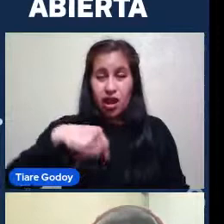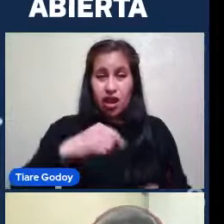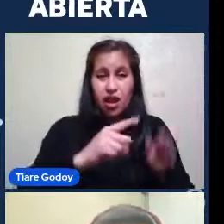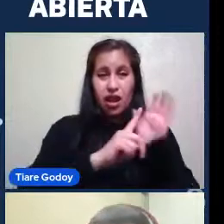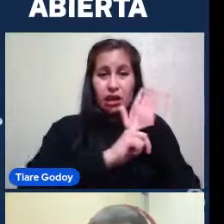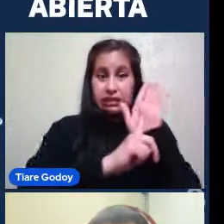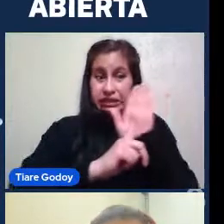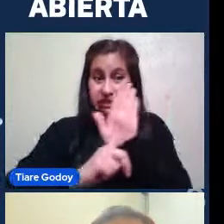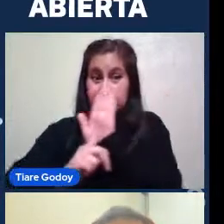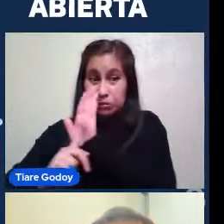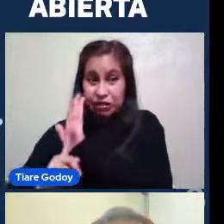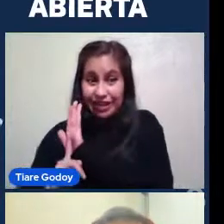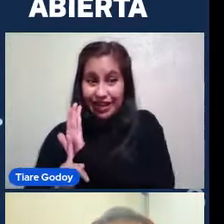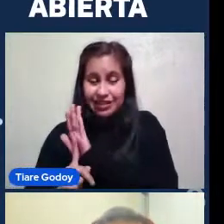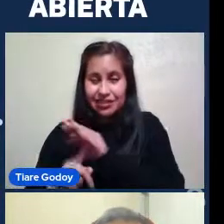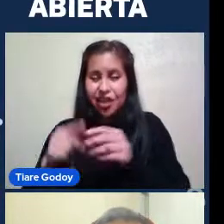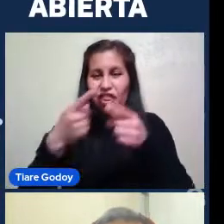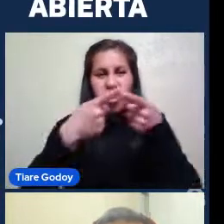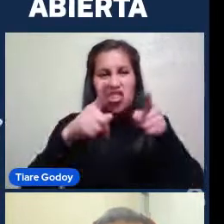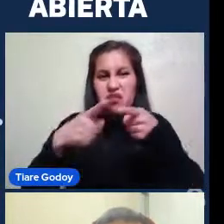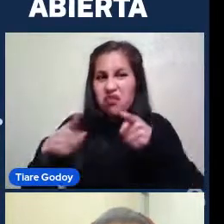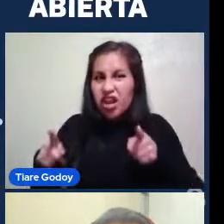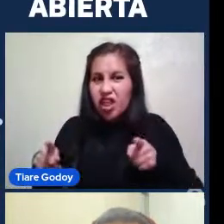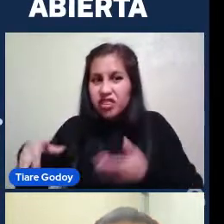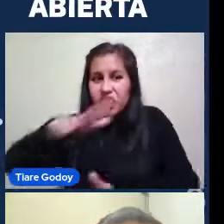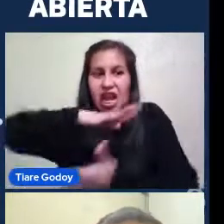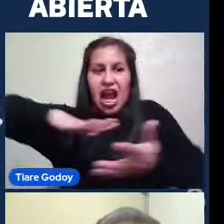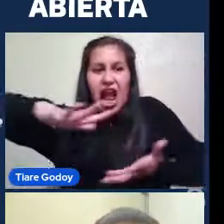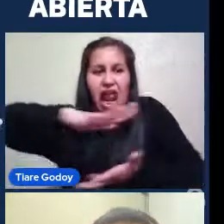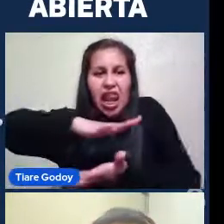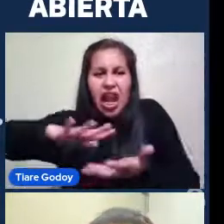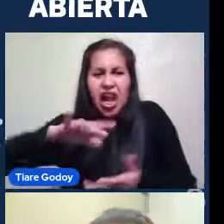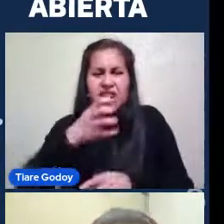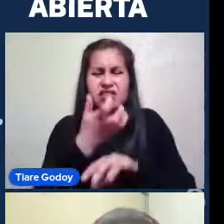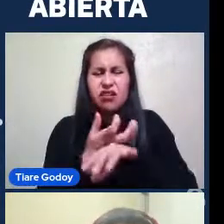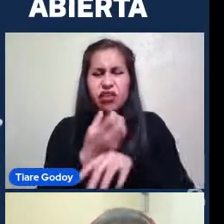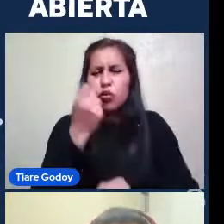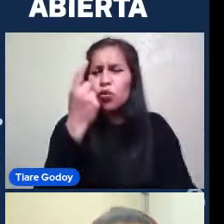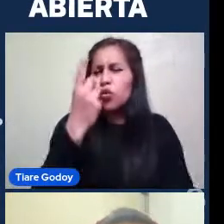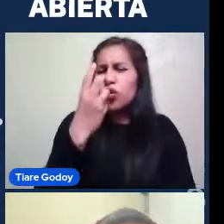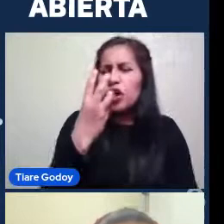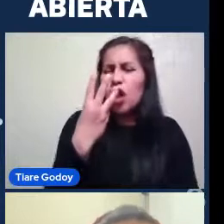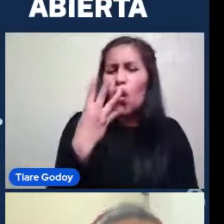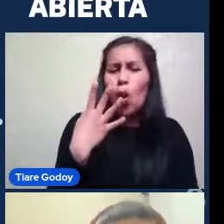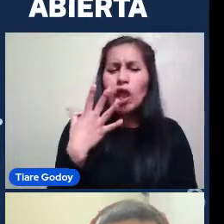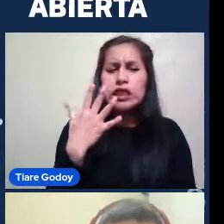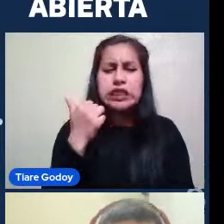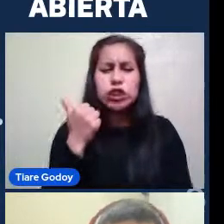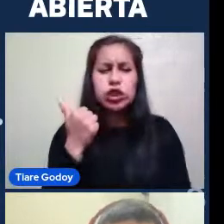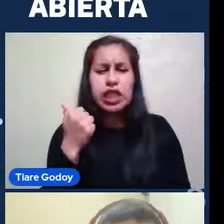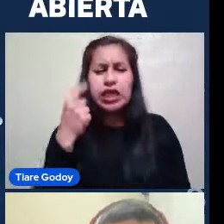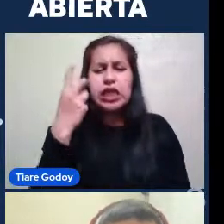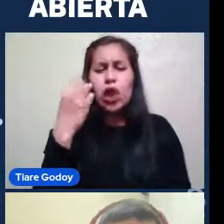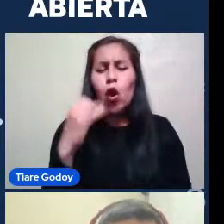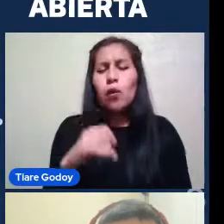Objetos Son varias Galaxias 1, 2, 3, 4, 5, 6, 7, 8, 9, 10, 11 12